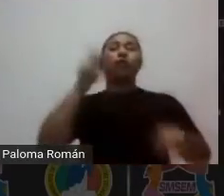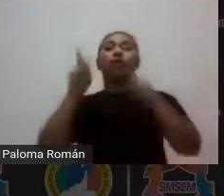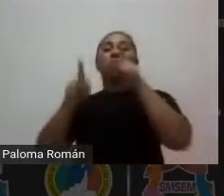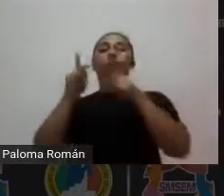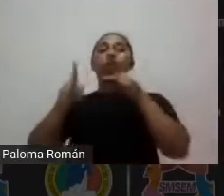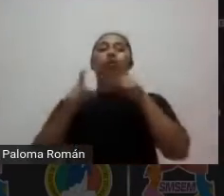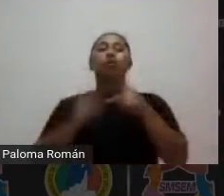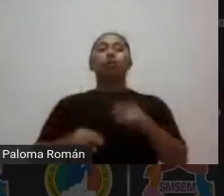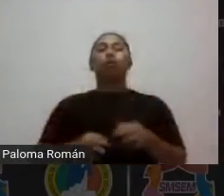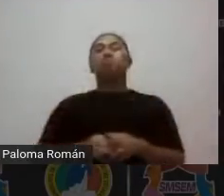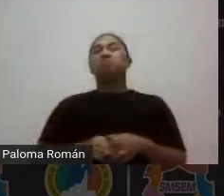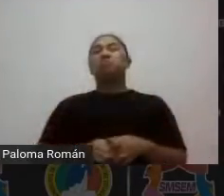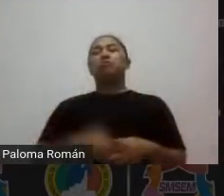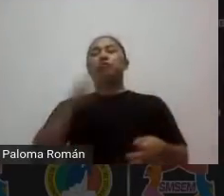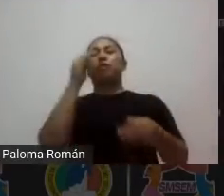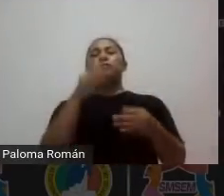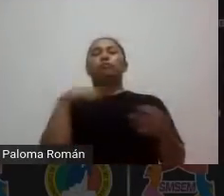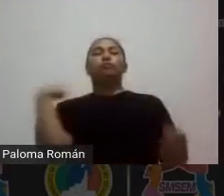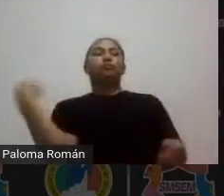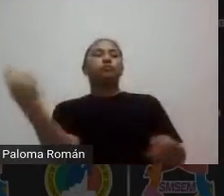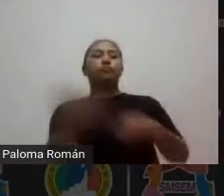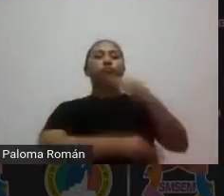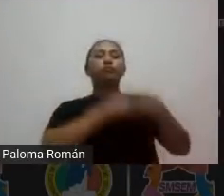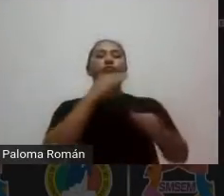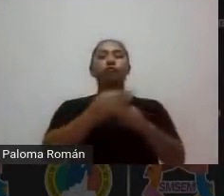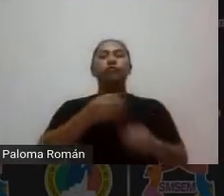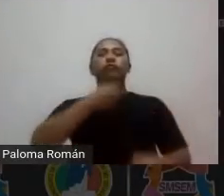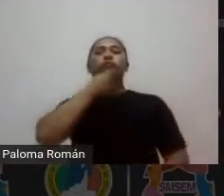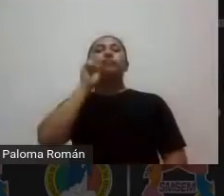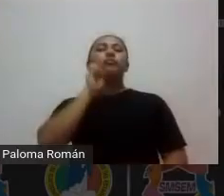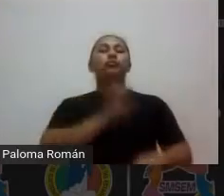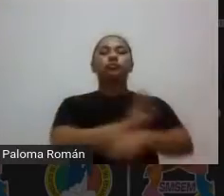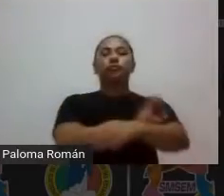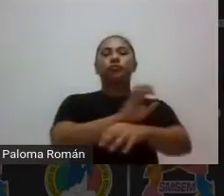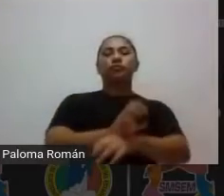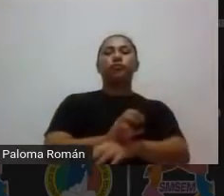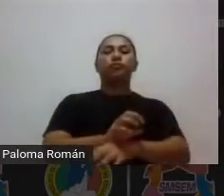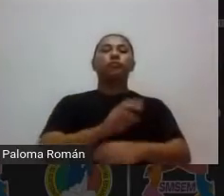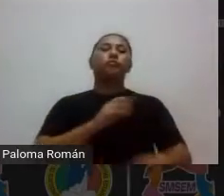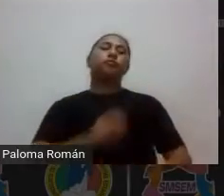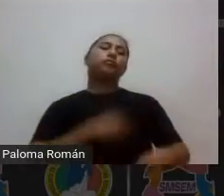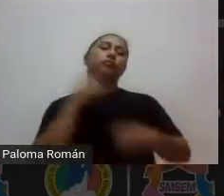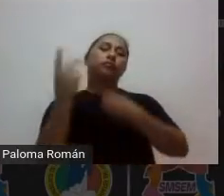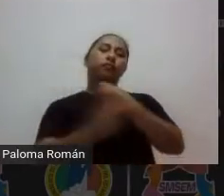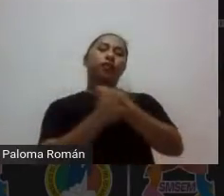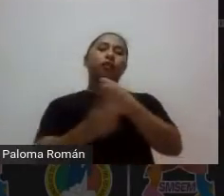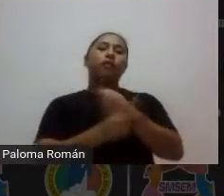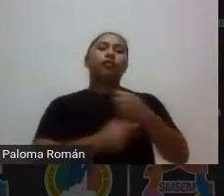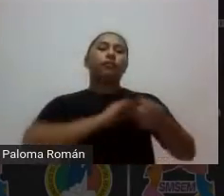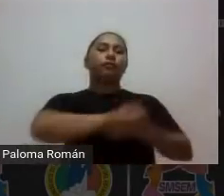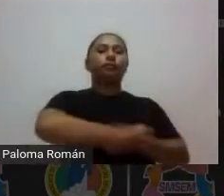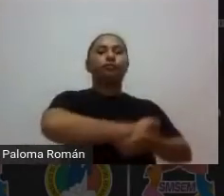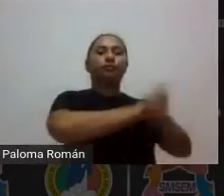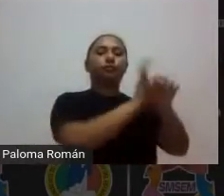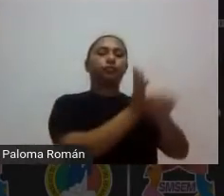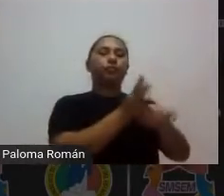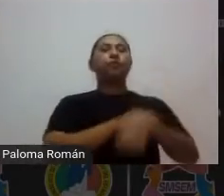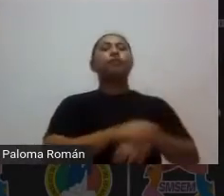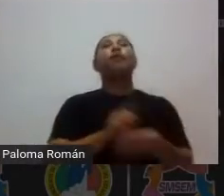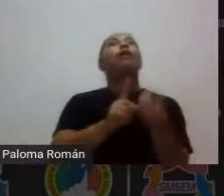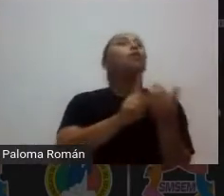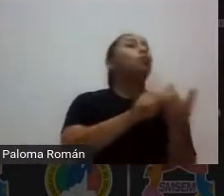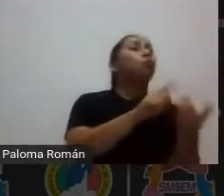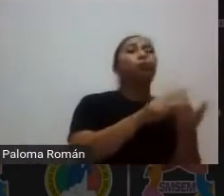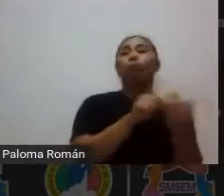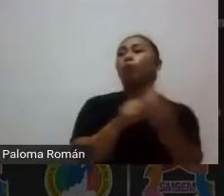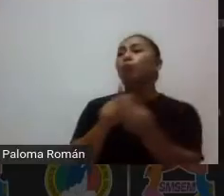preguntas cuestionamientos sobre el fenómeno oye pero a poco qué interesante y en dónde investigaste eso no pues en el discovery